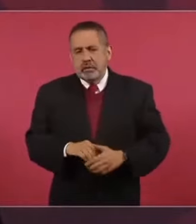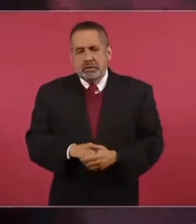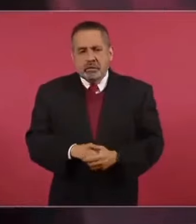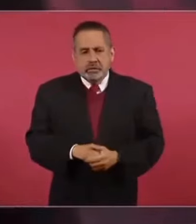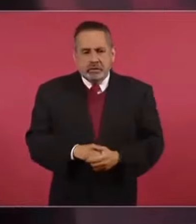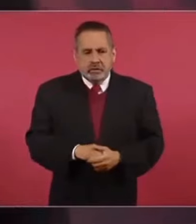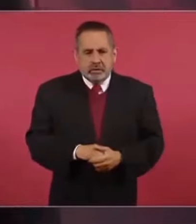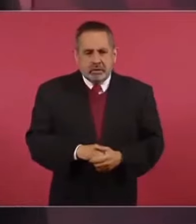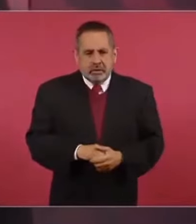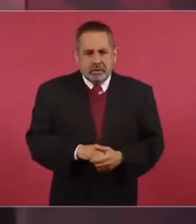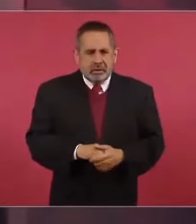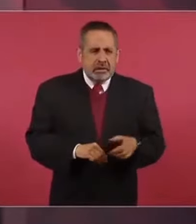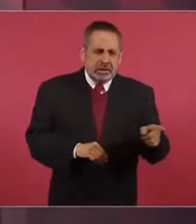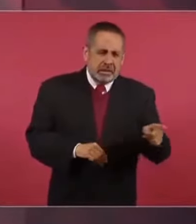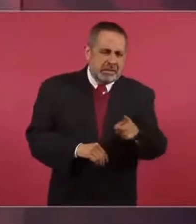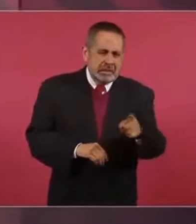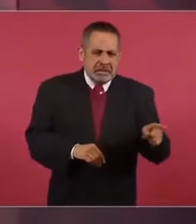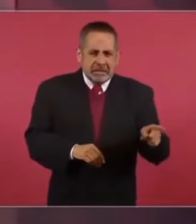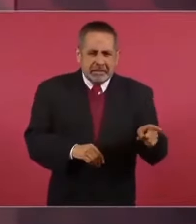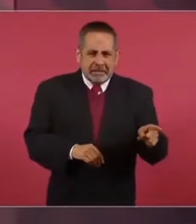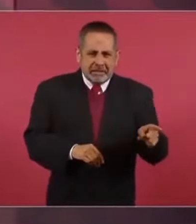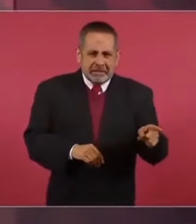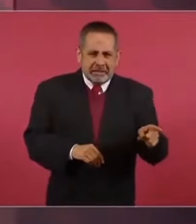haz, un, este,